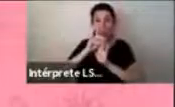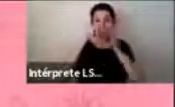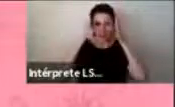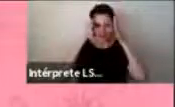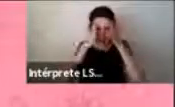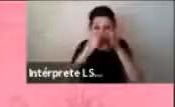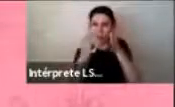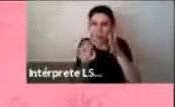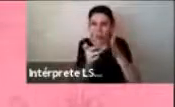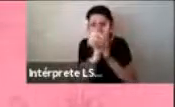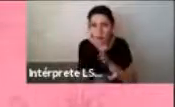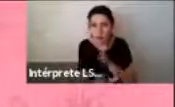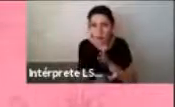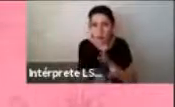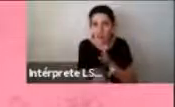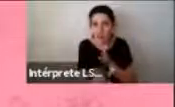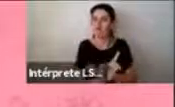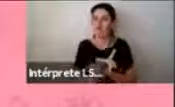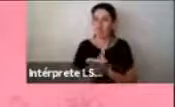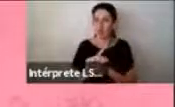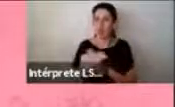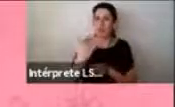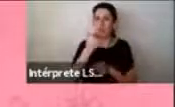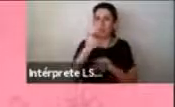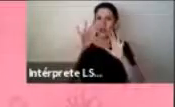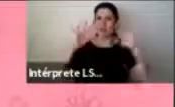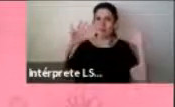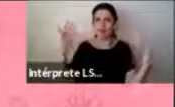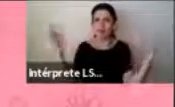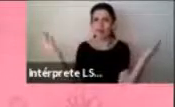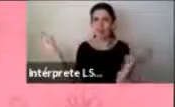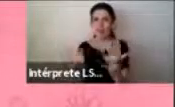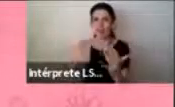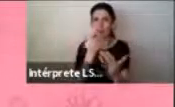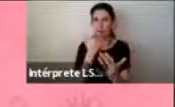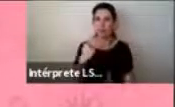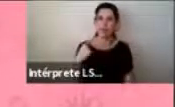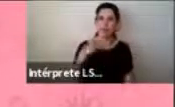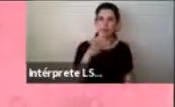impacto a nivel del contexto en el cual se mueve ese niño